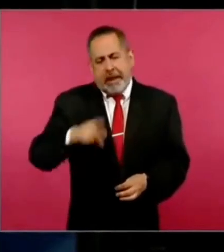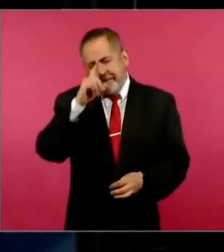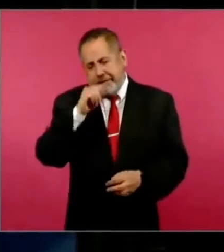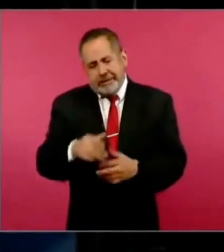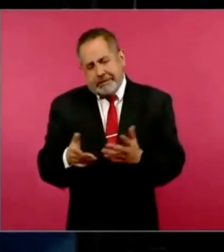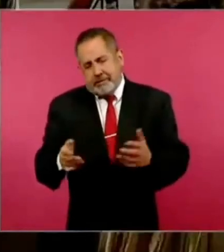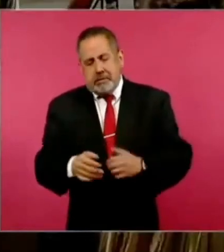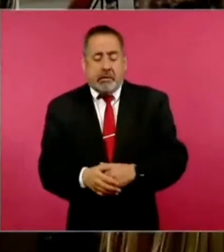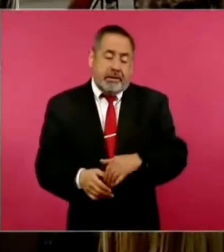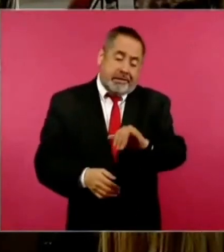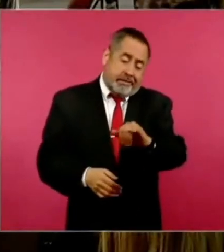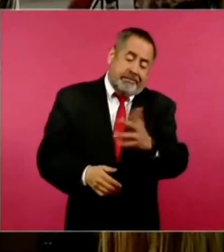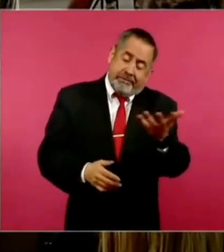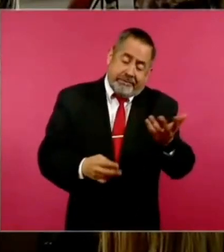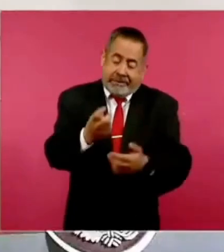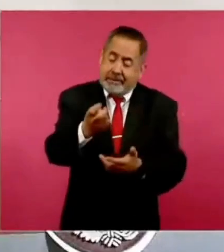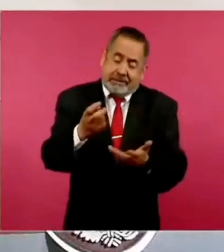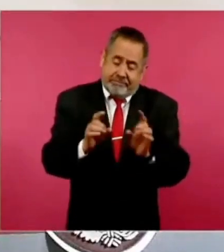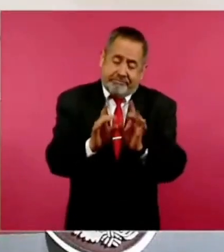turba. Sí, así fue.